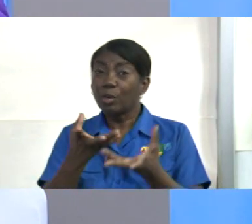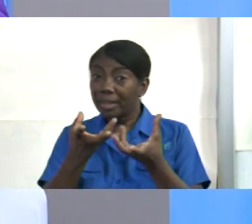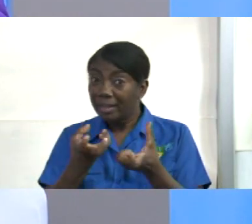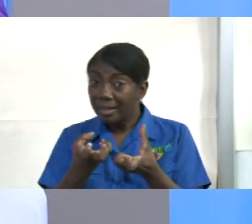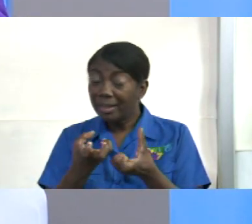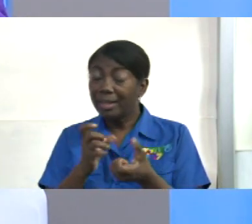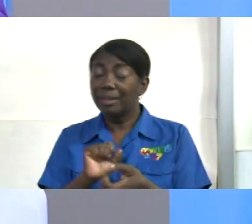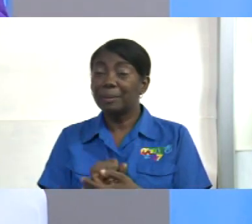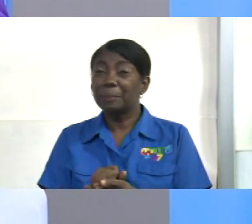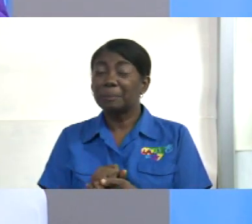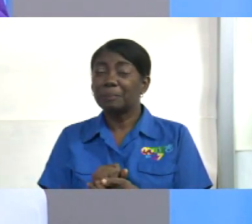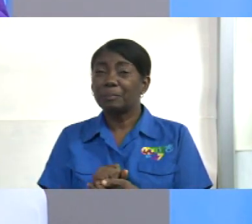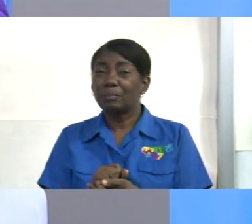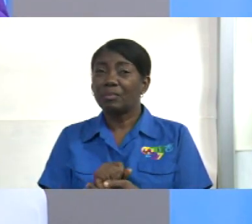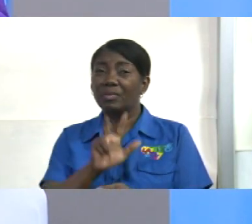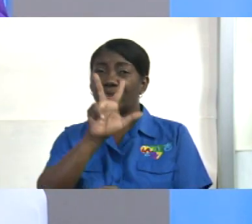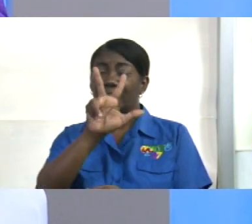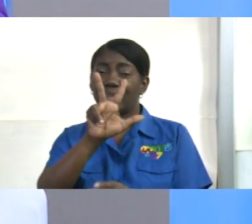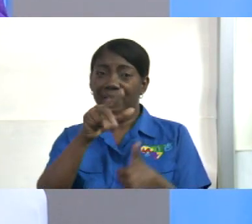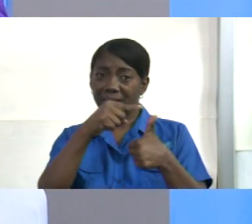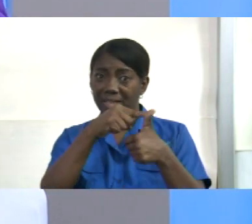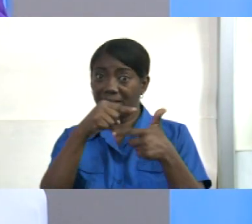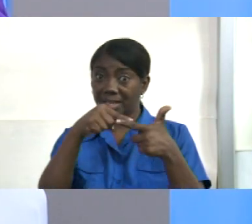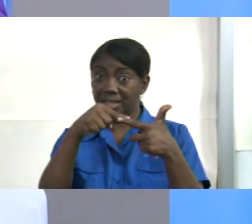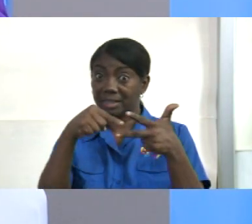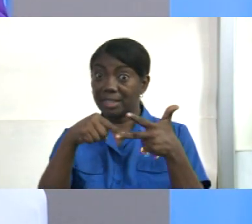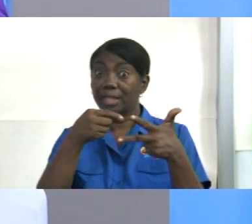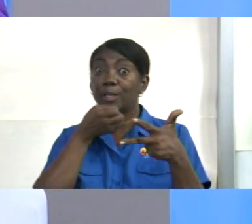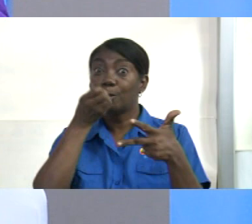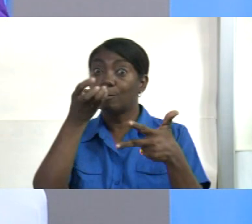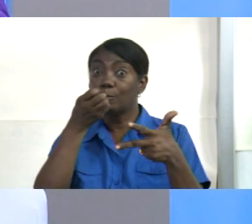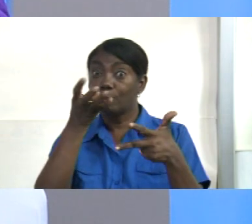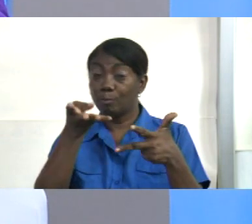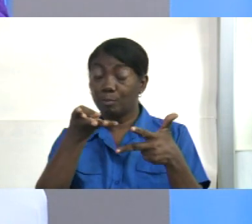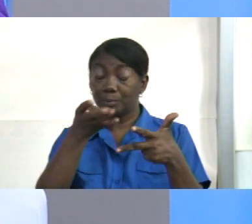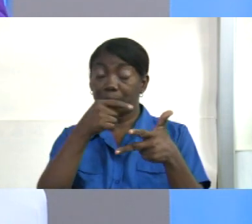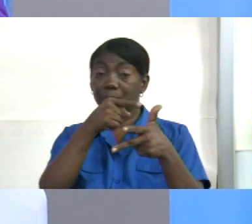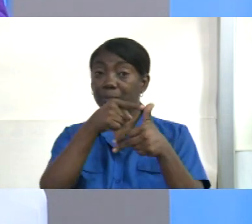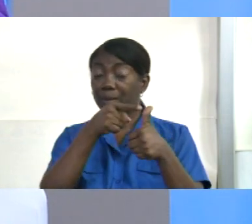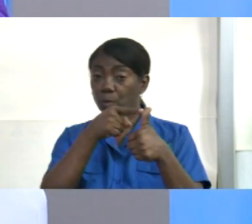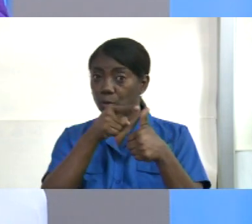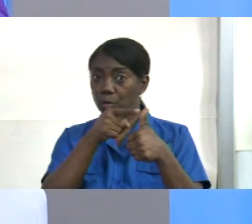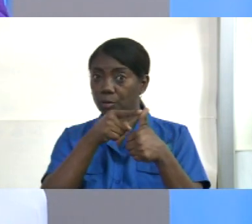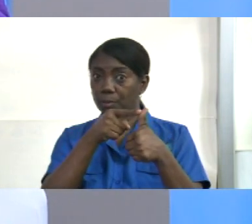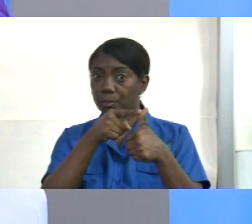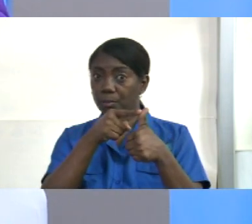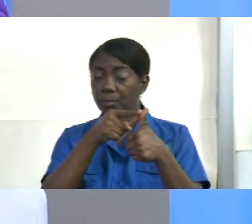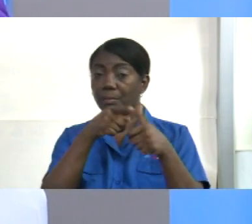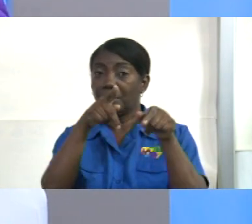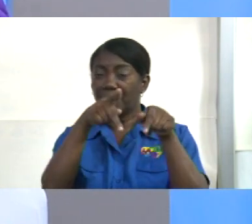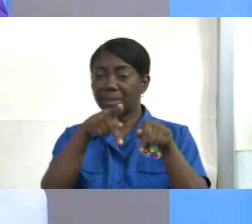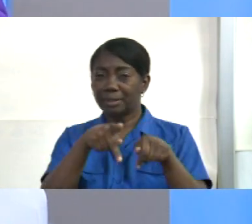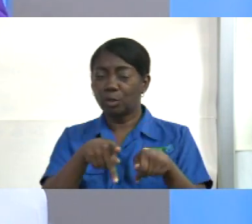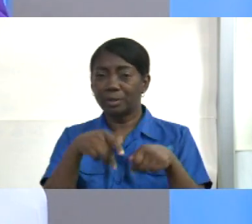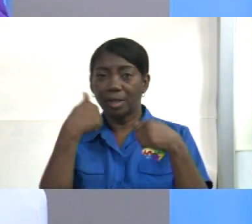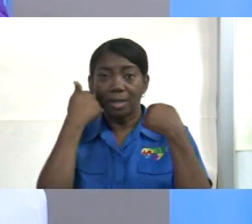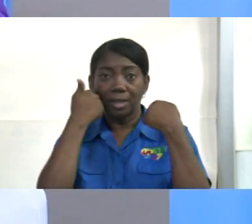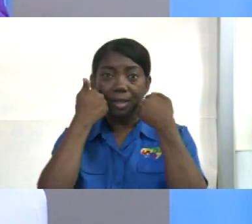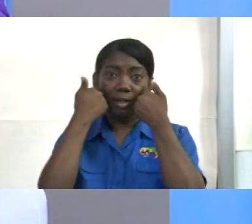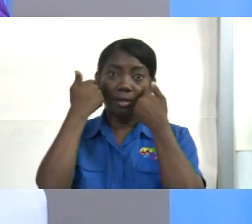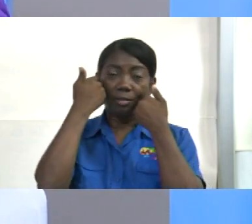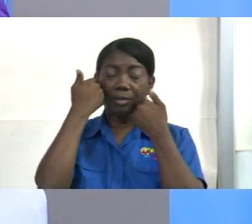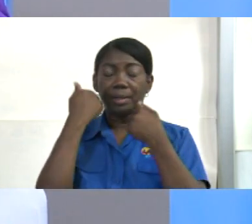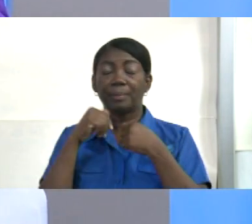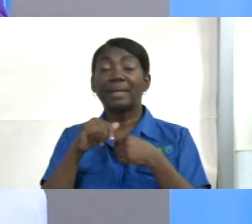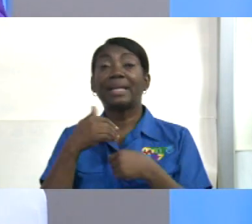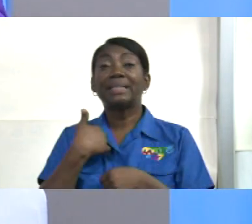que usted diera tres mensajes quiero un mensaje para las personas enfermas con discapacidad que nos